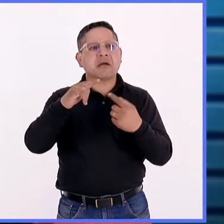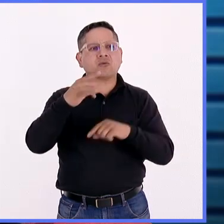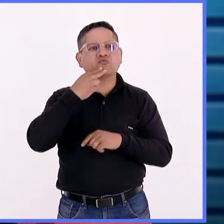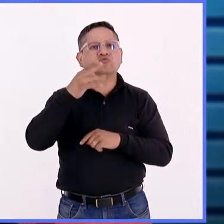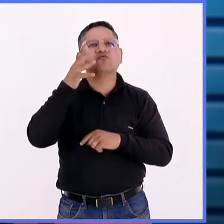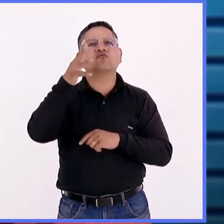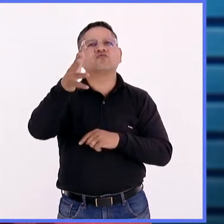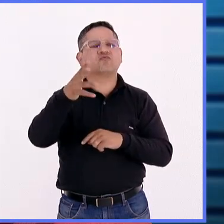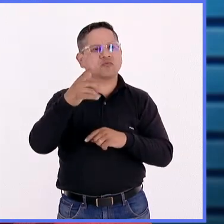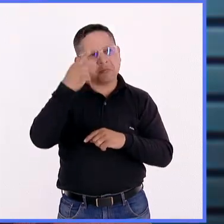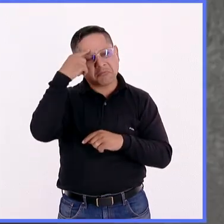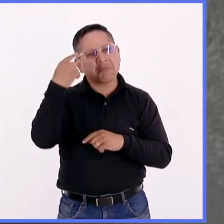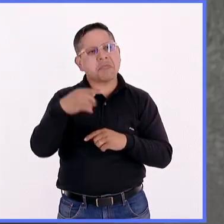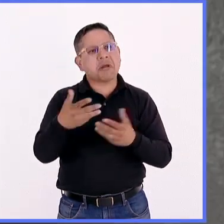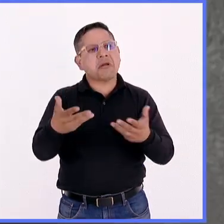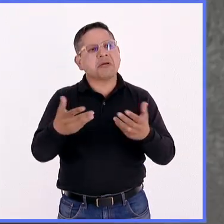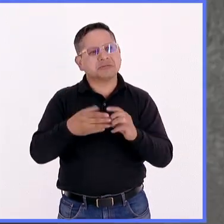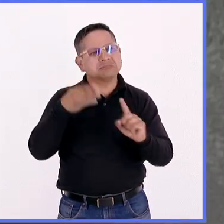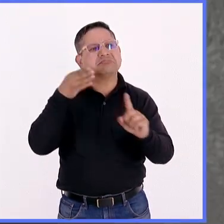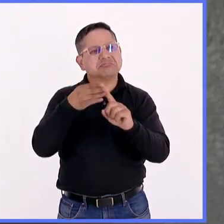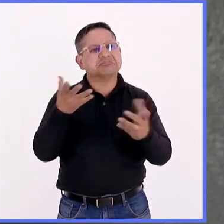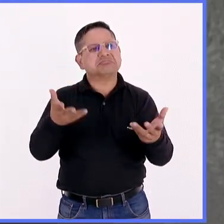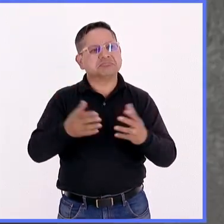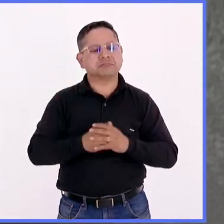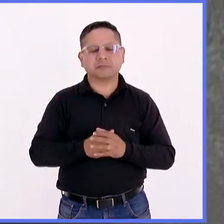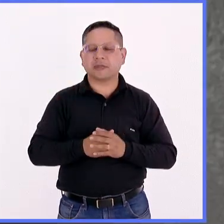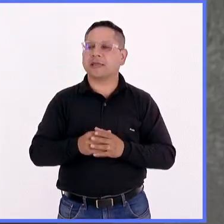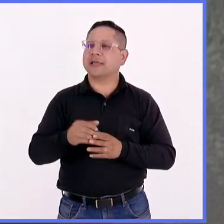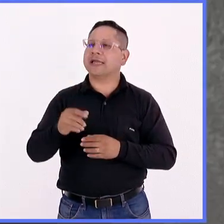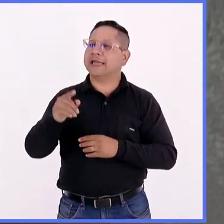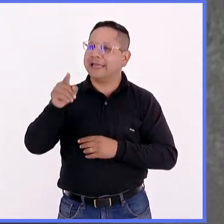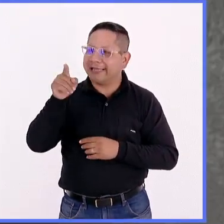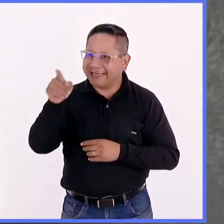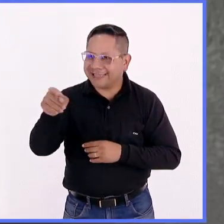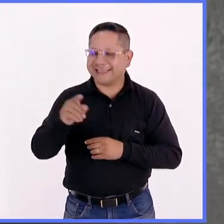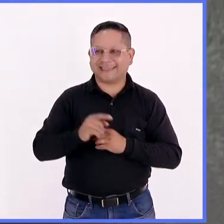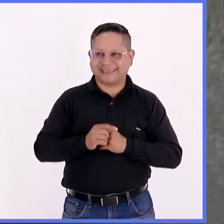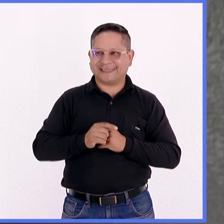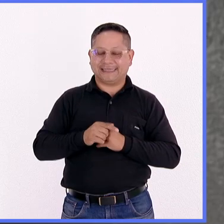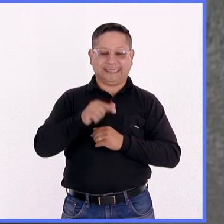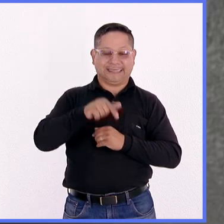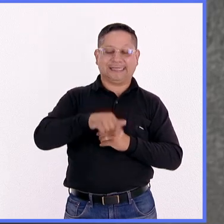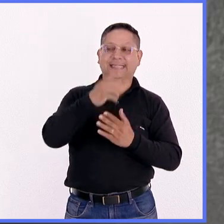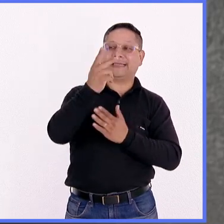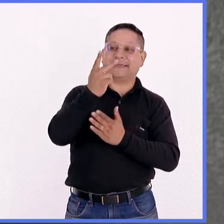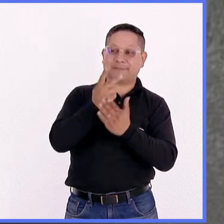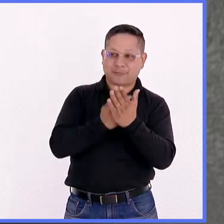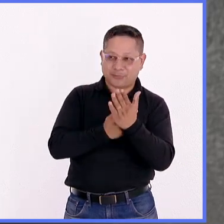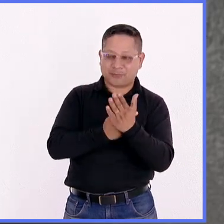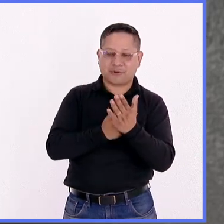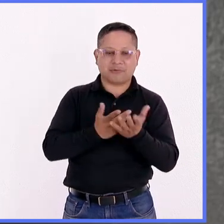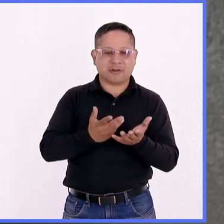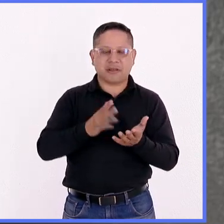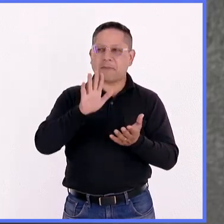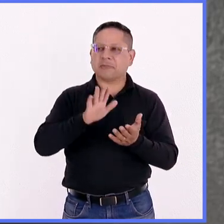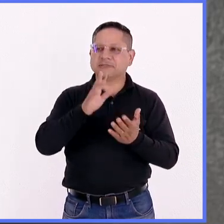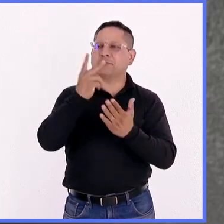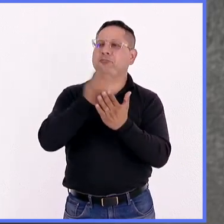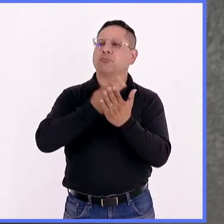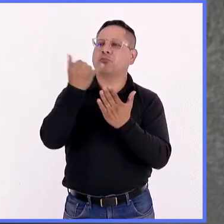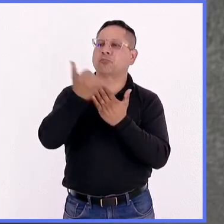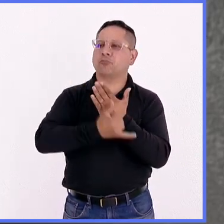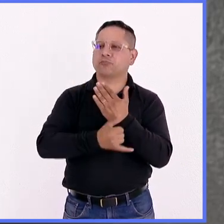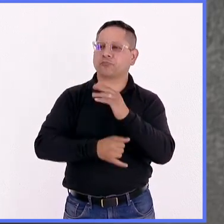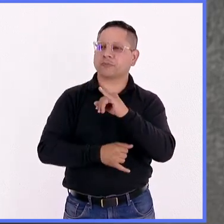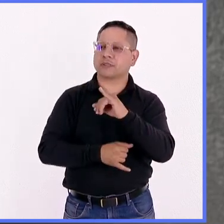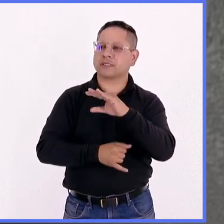alimentación? ¿Para qué se puede usar? Mira, justo, en el programa espacial universitario también estamos impulsando un proyecto que se